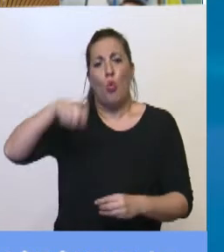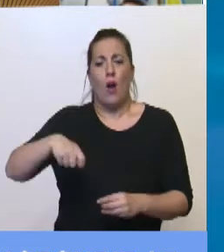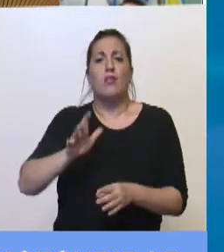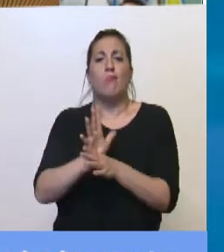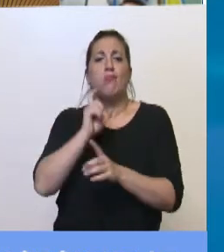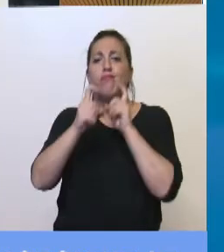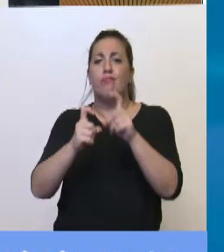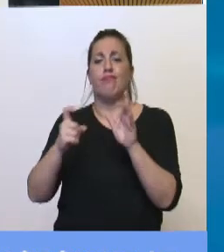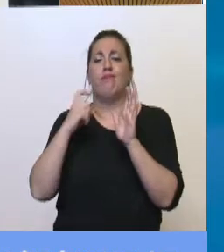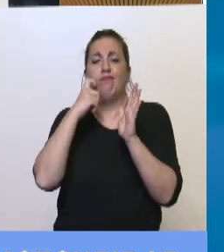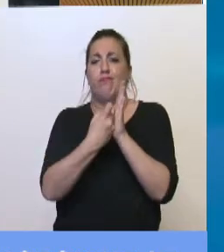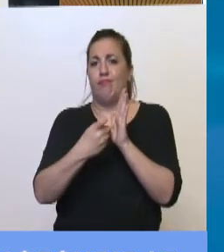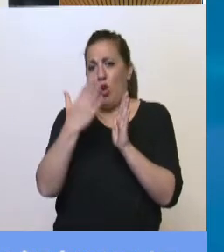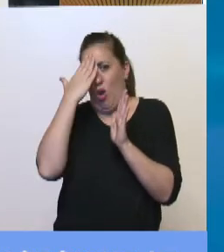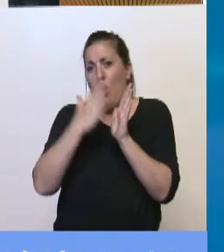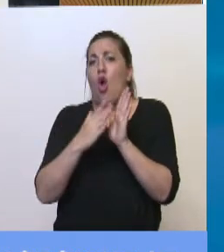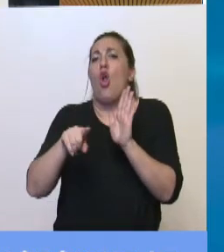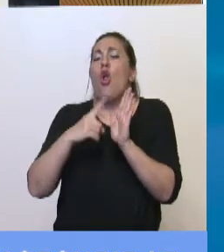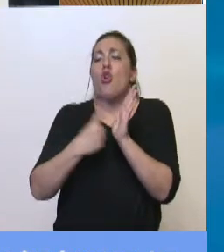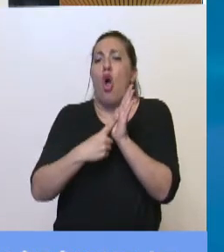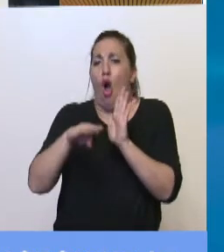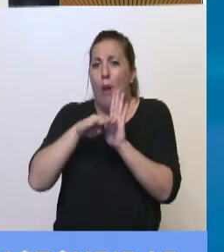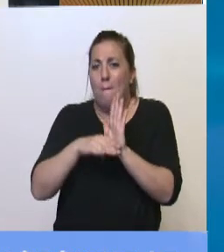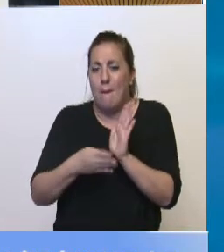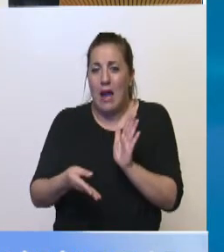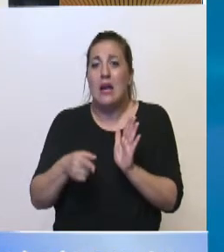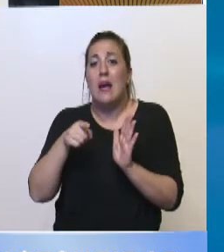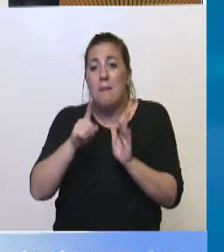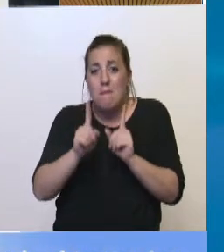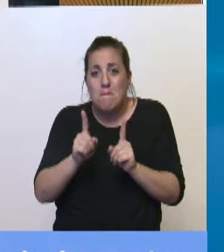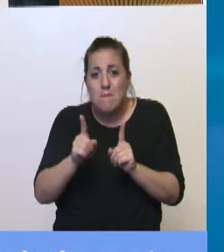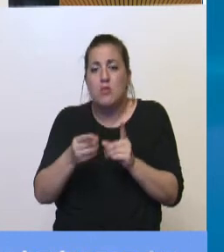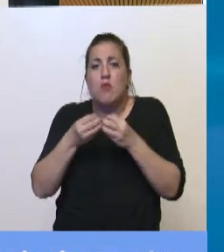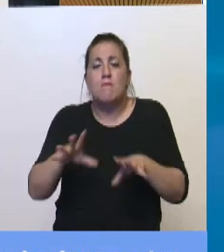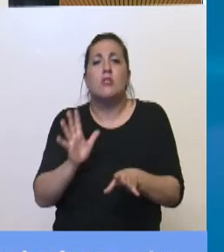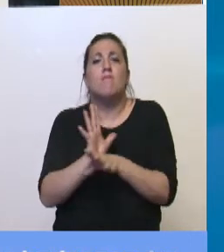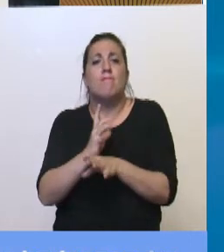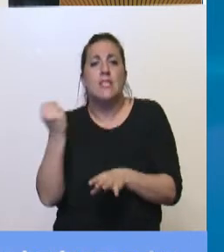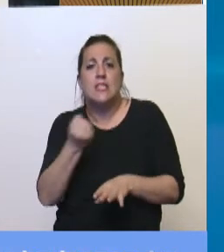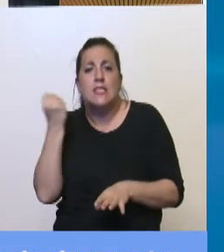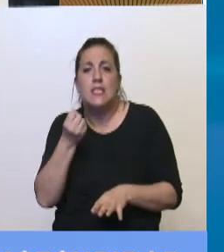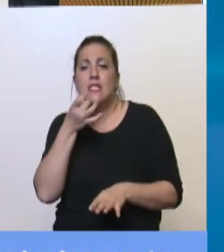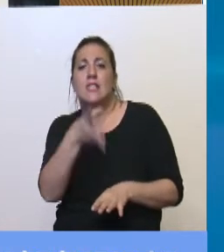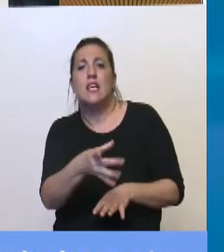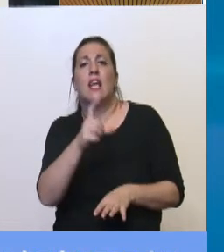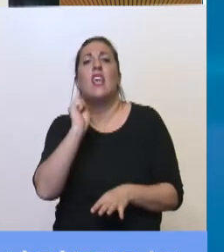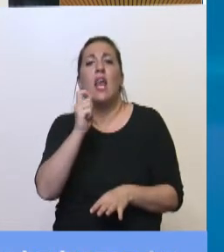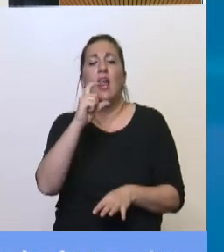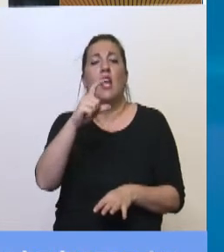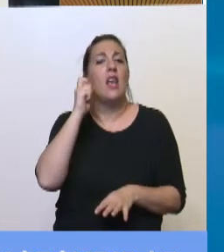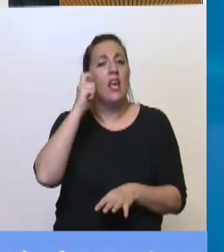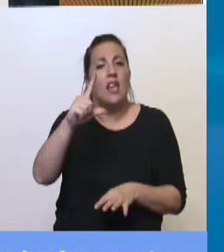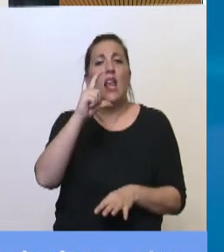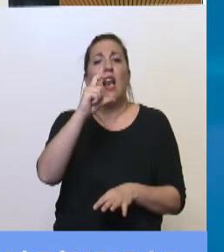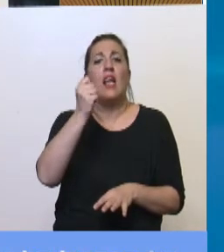constitucionales. Bueno, obviamente, en esos días iniciaron también la persecución a Gil Carbó. En